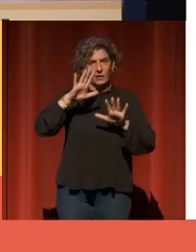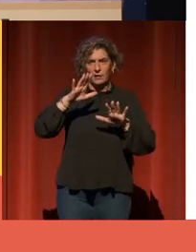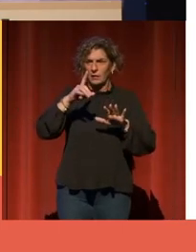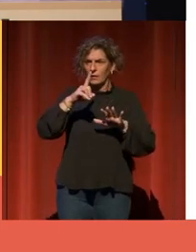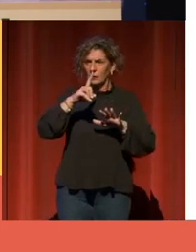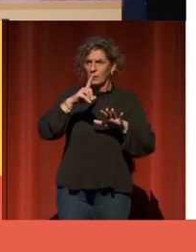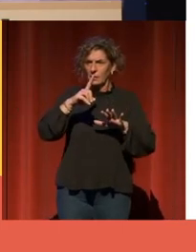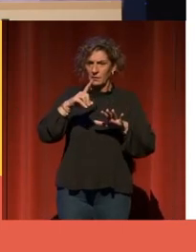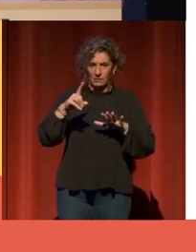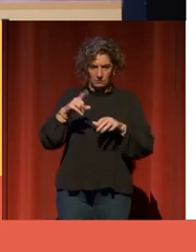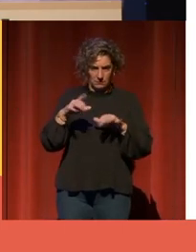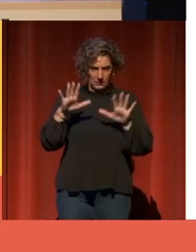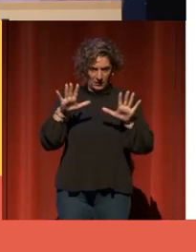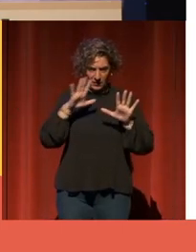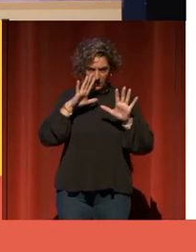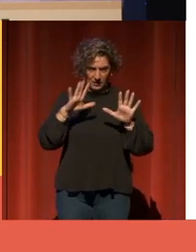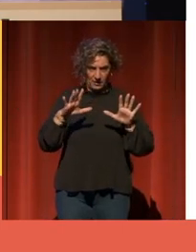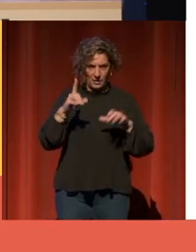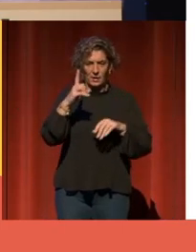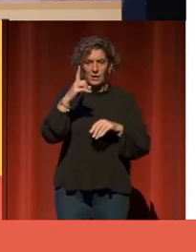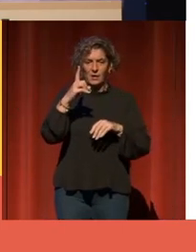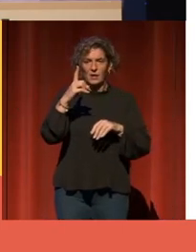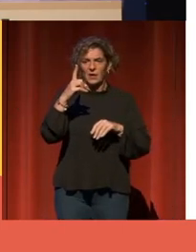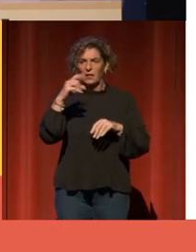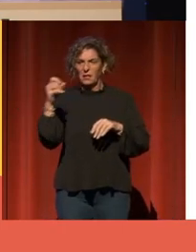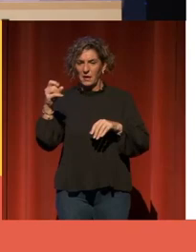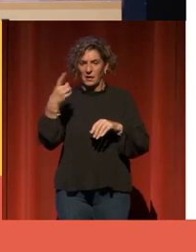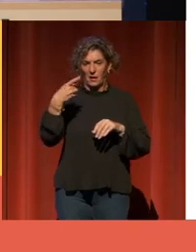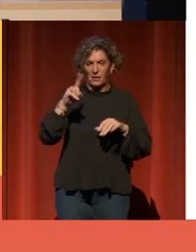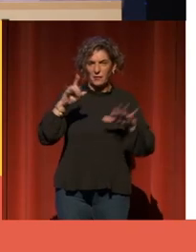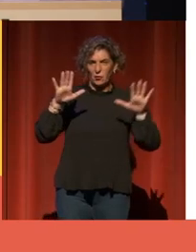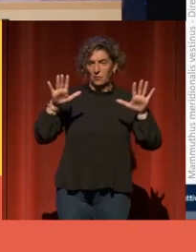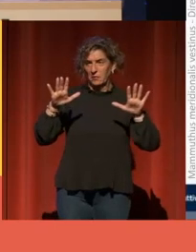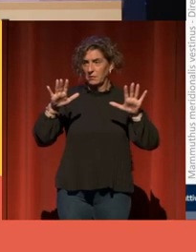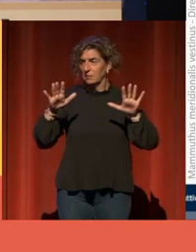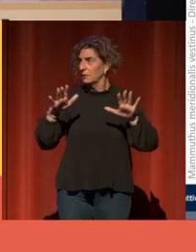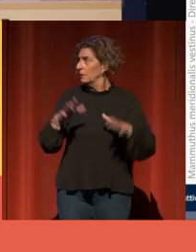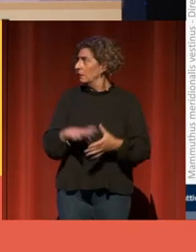¿Ciento algo? No, todavía no. No veo la fecha desde aquí.